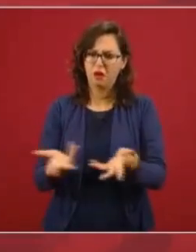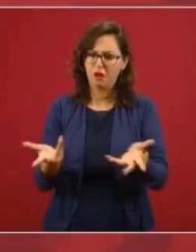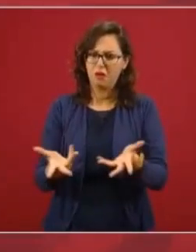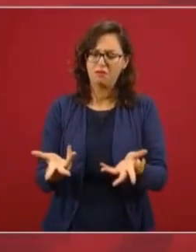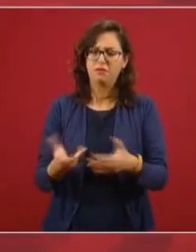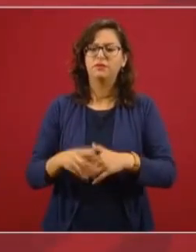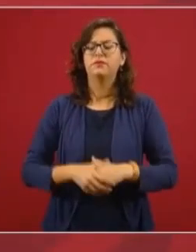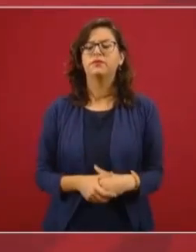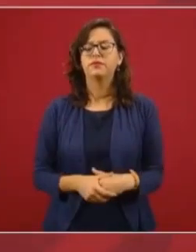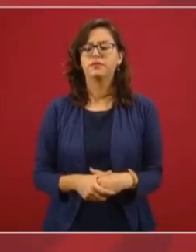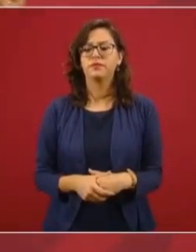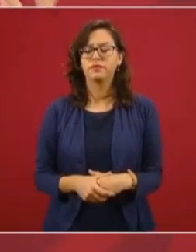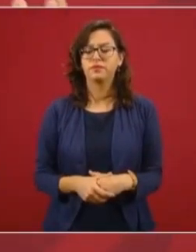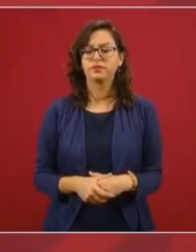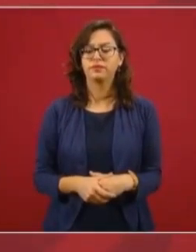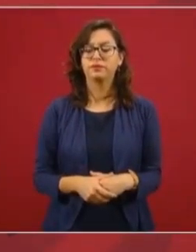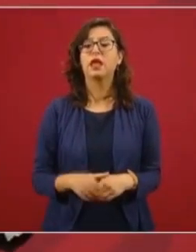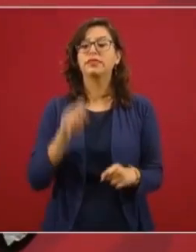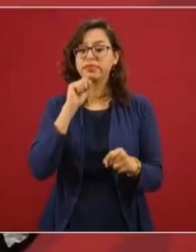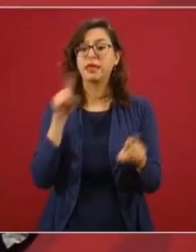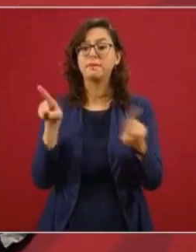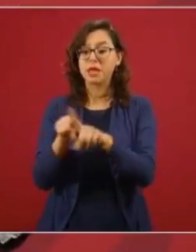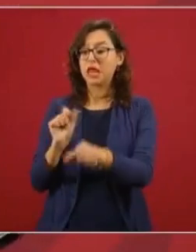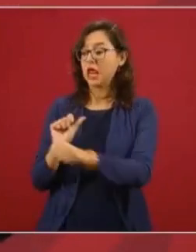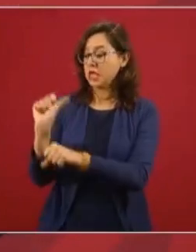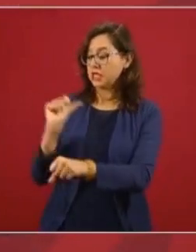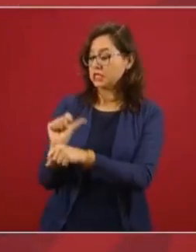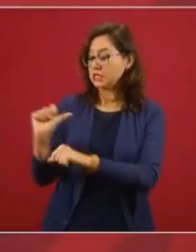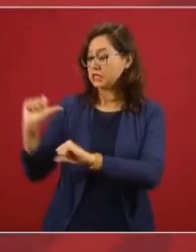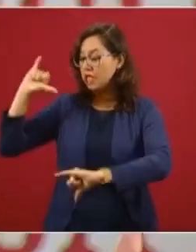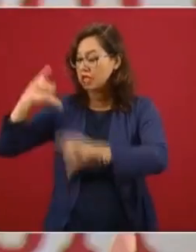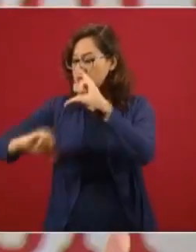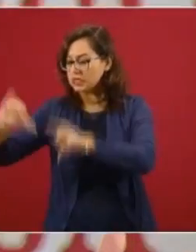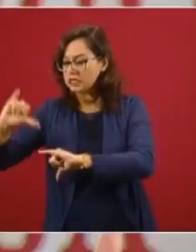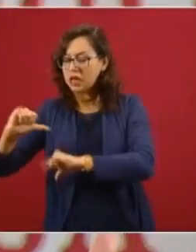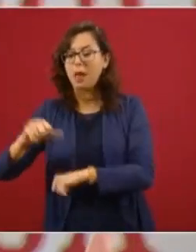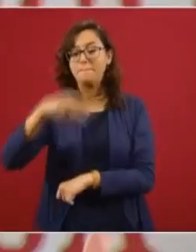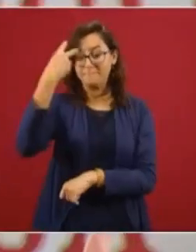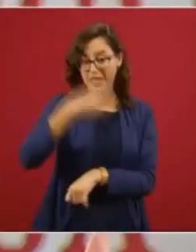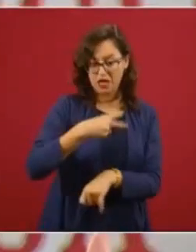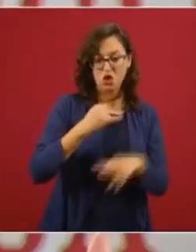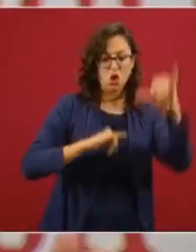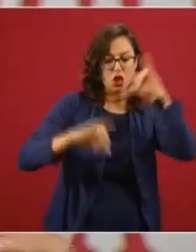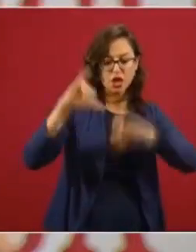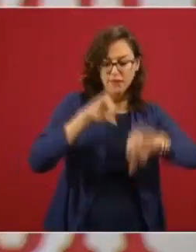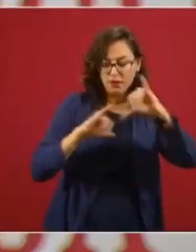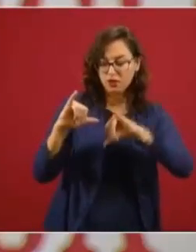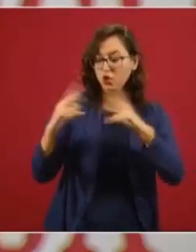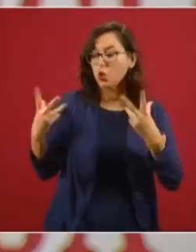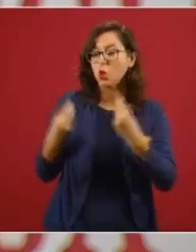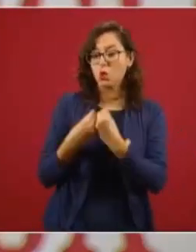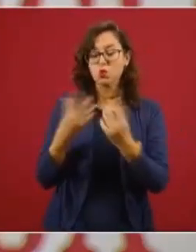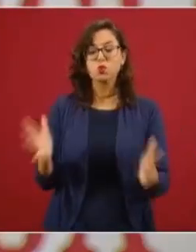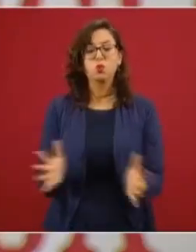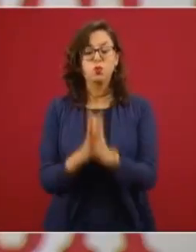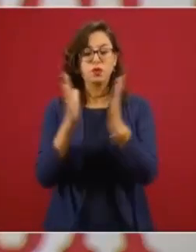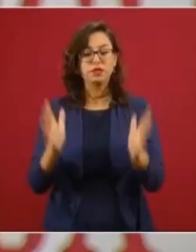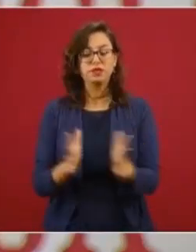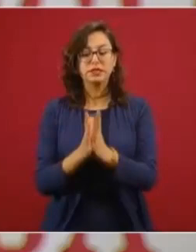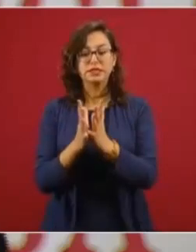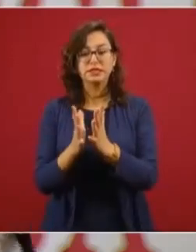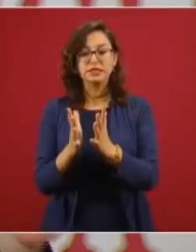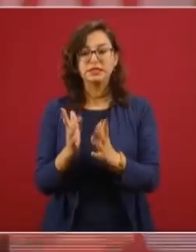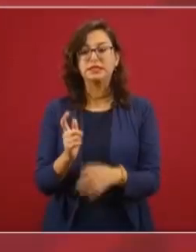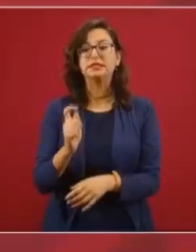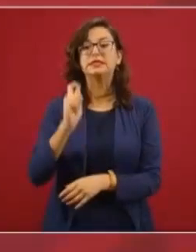Participan un laboratorio en Argentina, un laboratorio en México, es decir, la cadena de producción